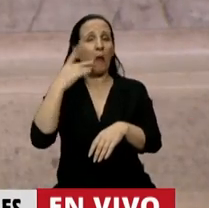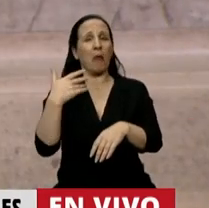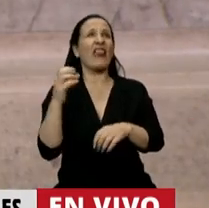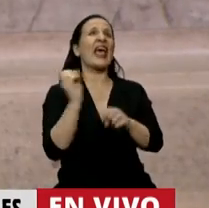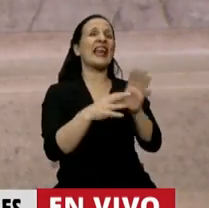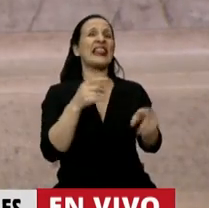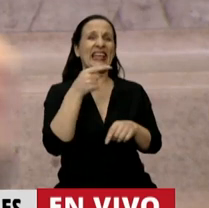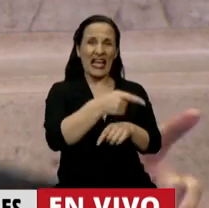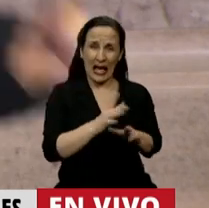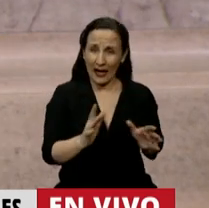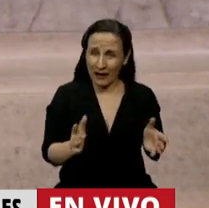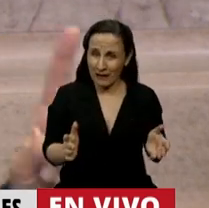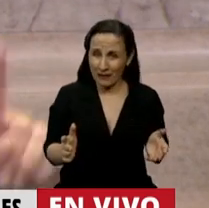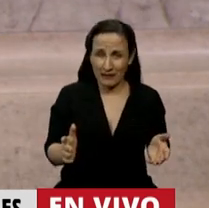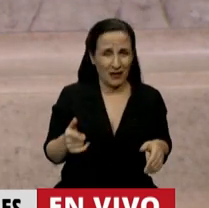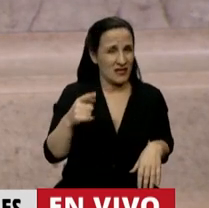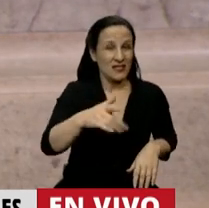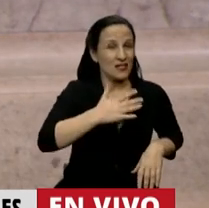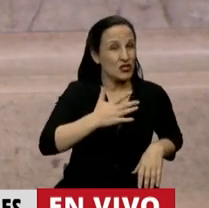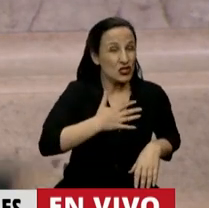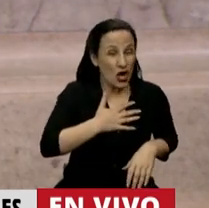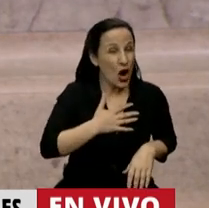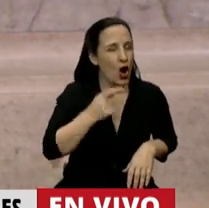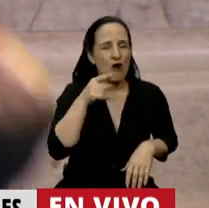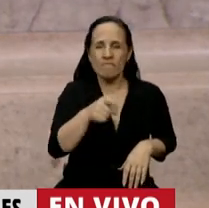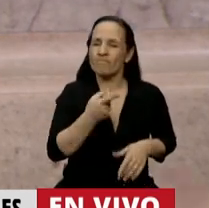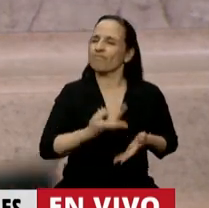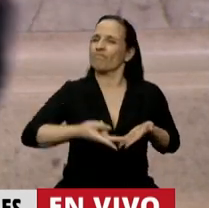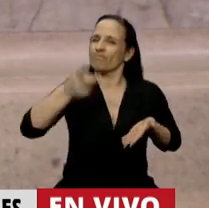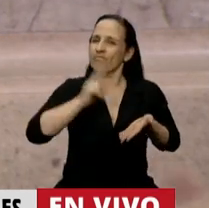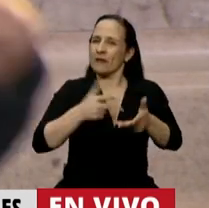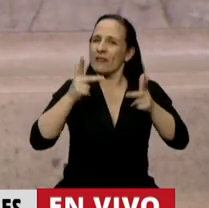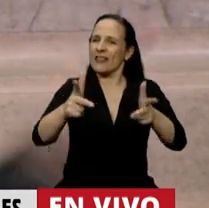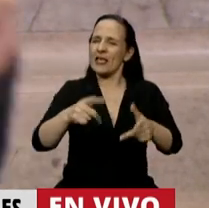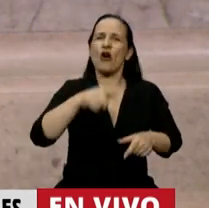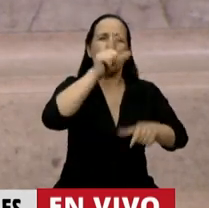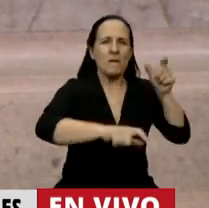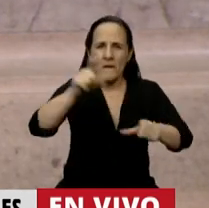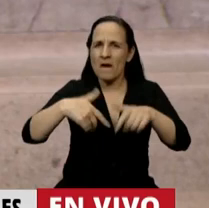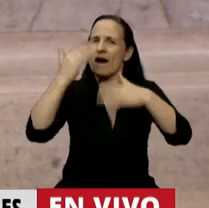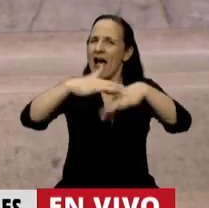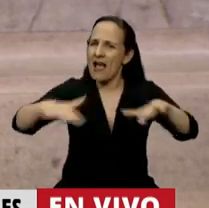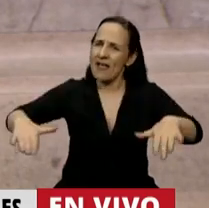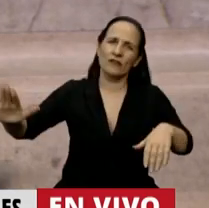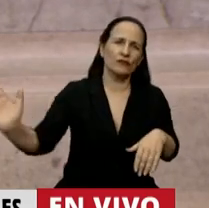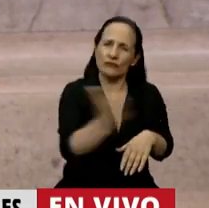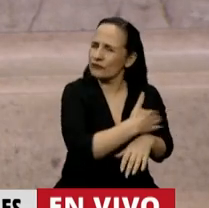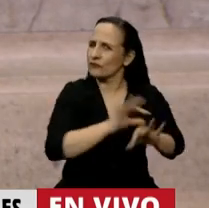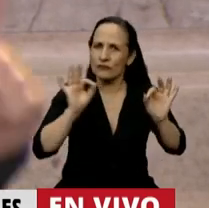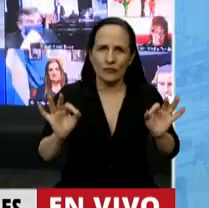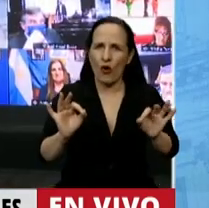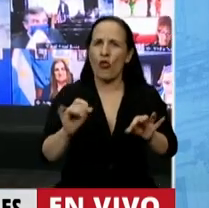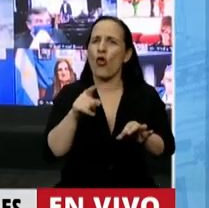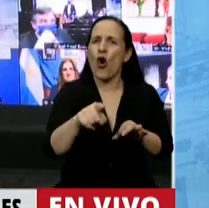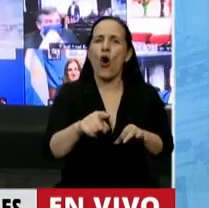crítica. Así que reivindico a cada una de las, los y les estudiantes que en el